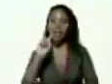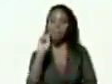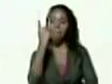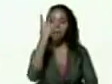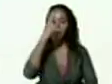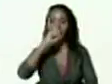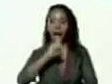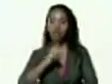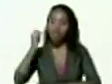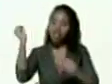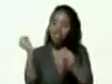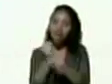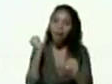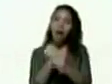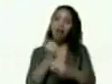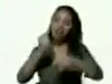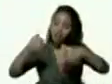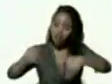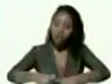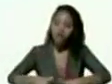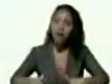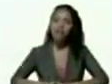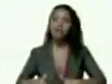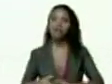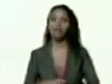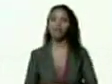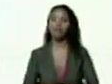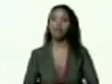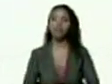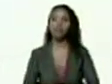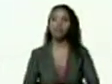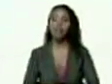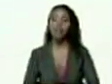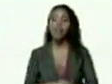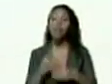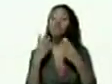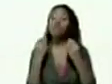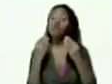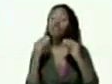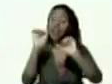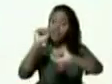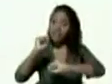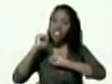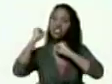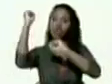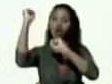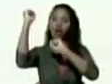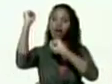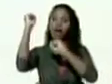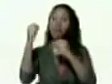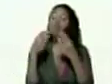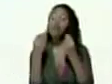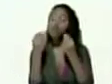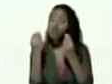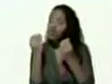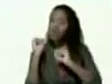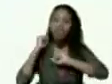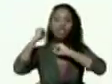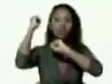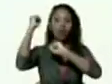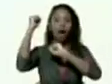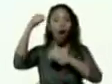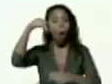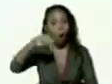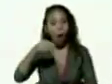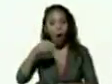de trabajo de esfuerzo y de muchas victorias de muchas victorias hoy nos